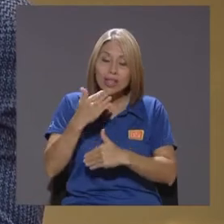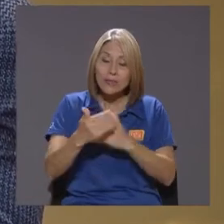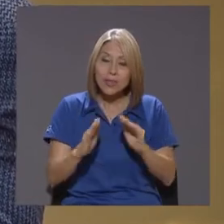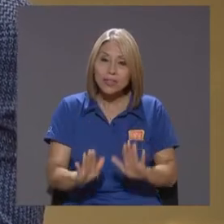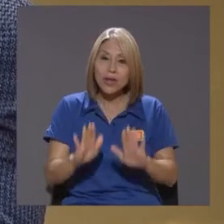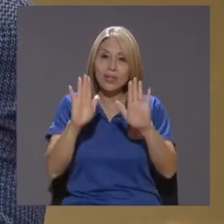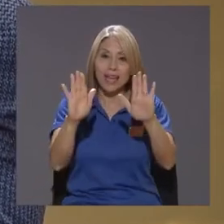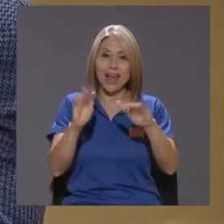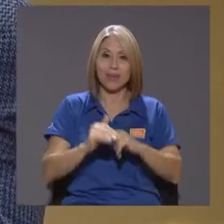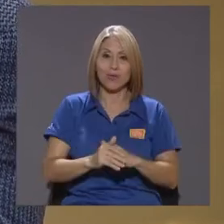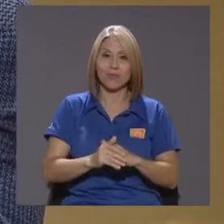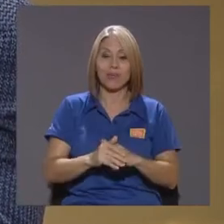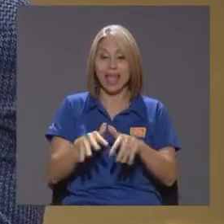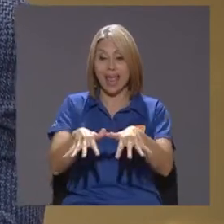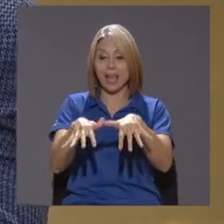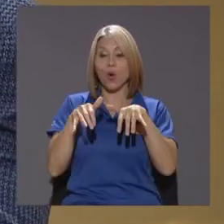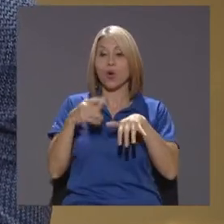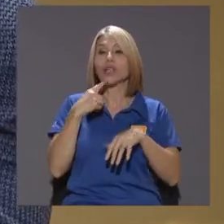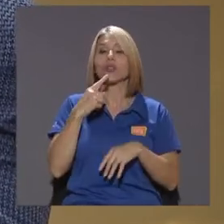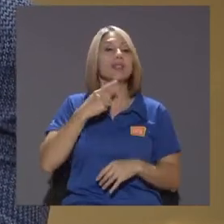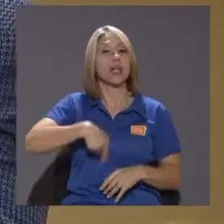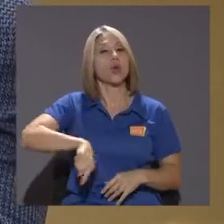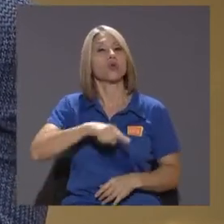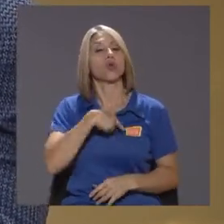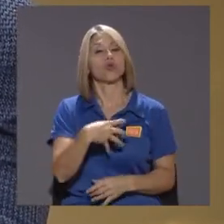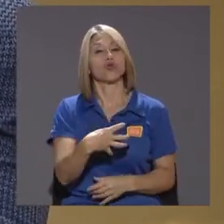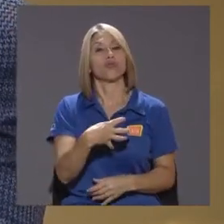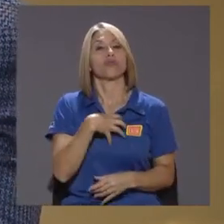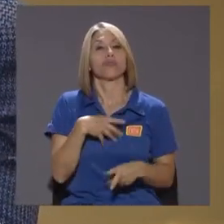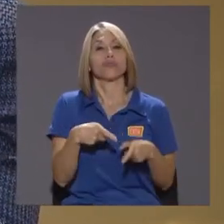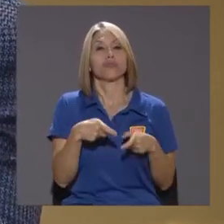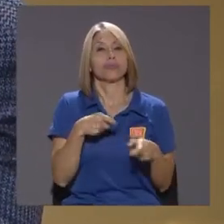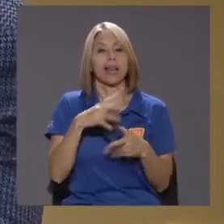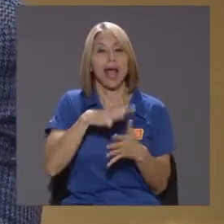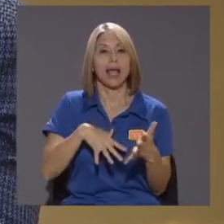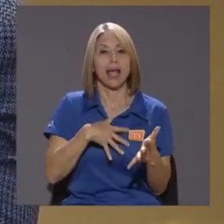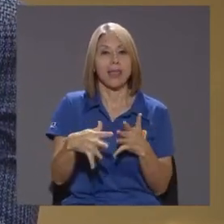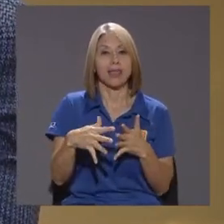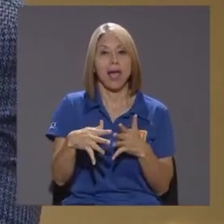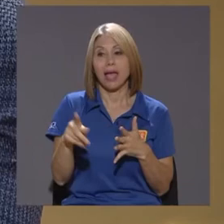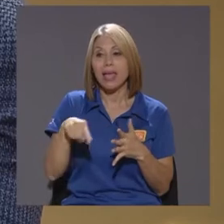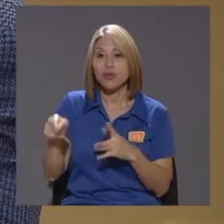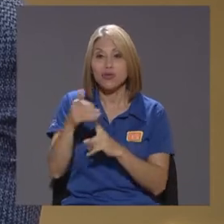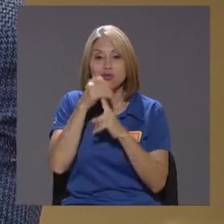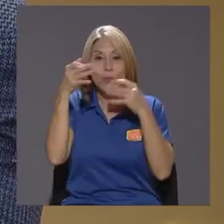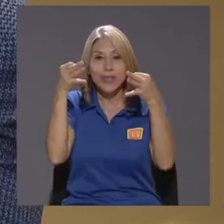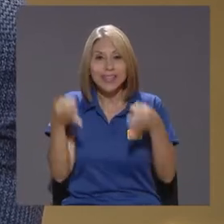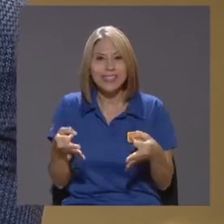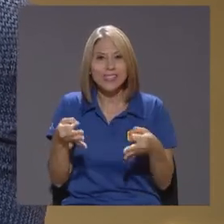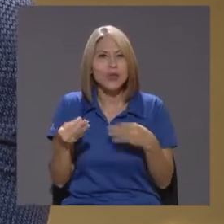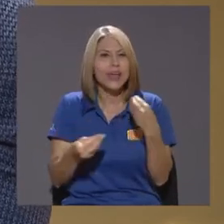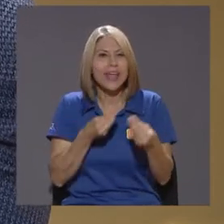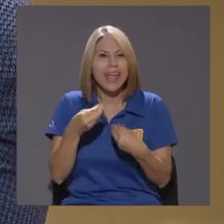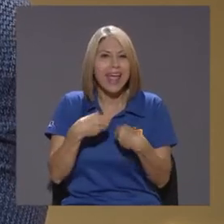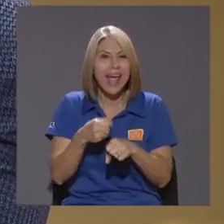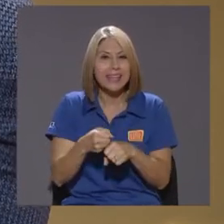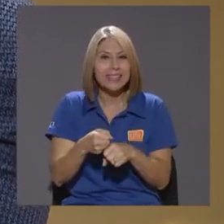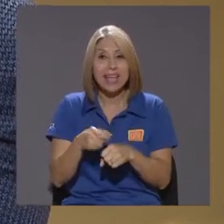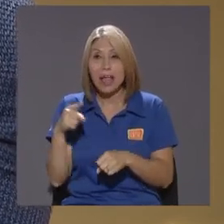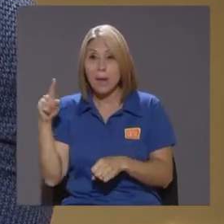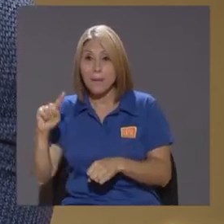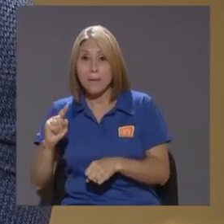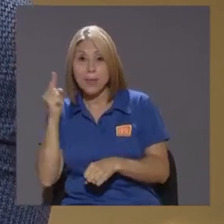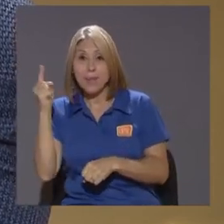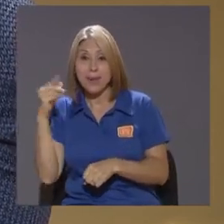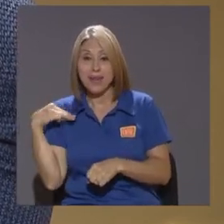Donde el Congreso dice Nosotros nos vamos a apropiar De la agenda Toman esa decisión Que básicamente Lo que hace Le quita A la primer ministra